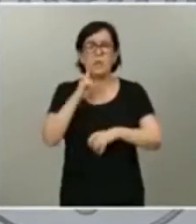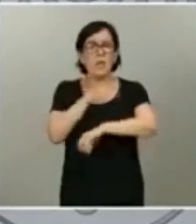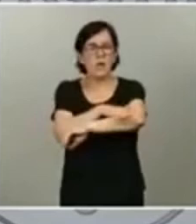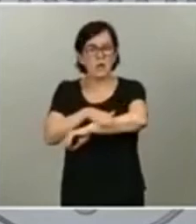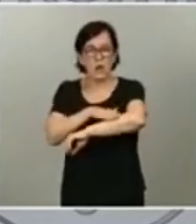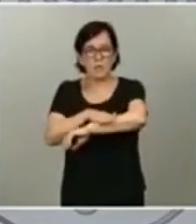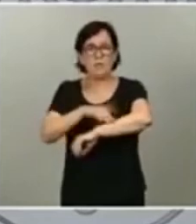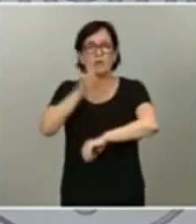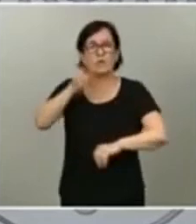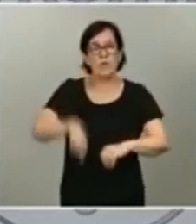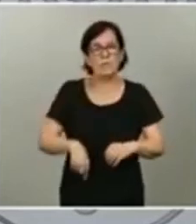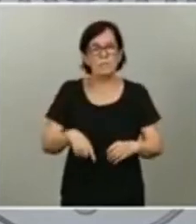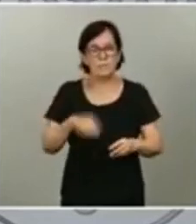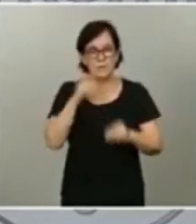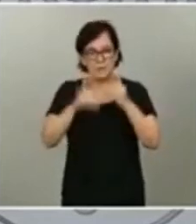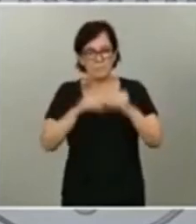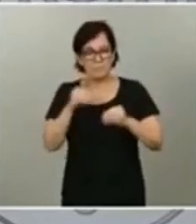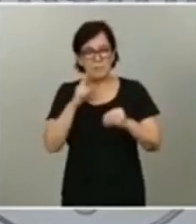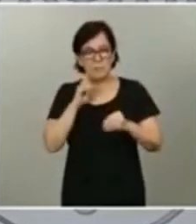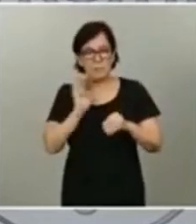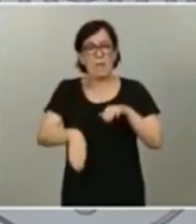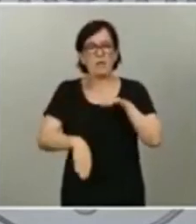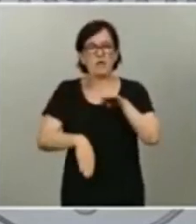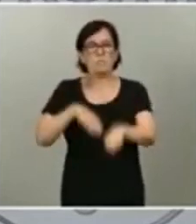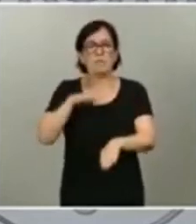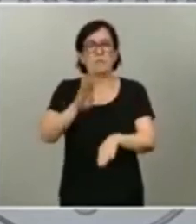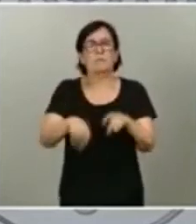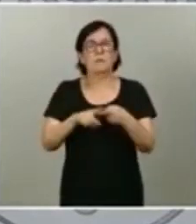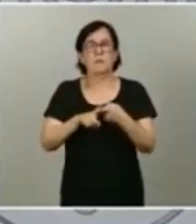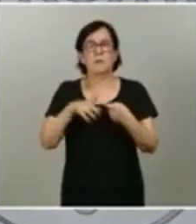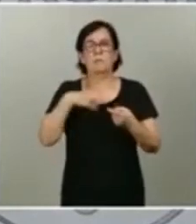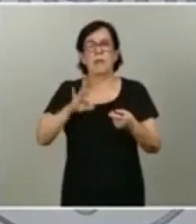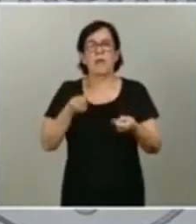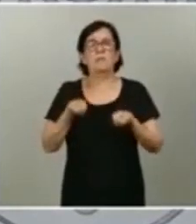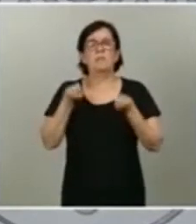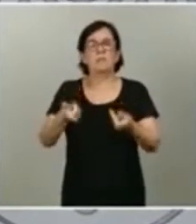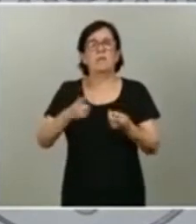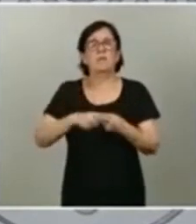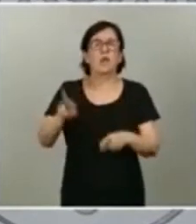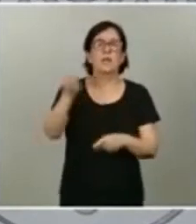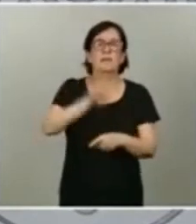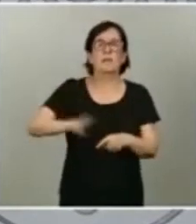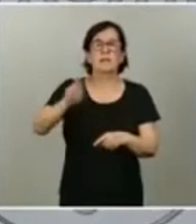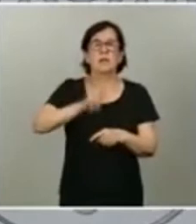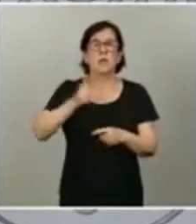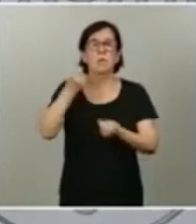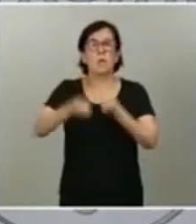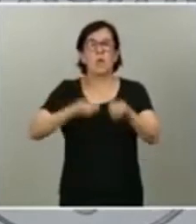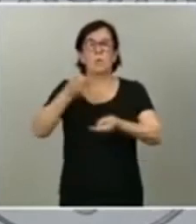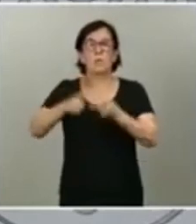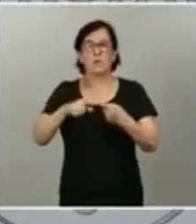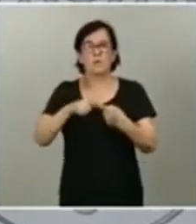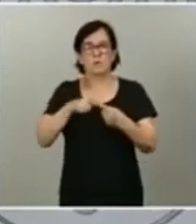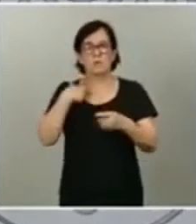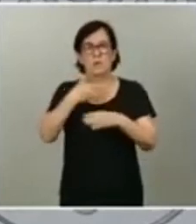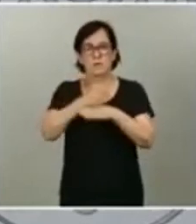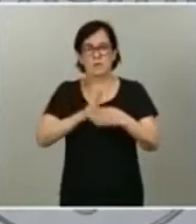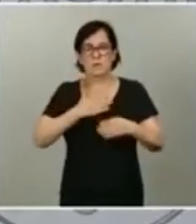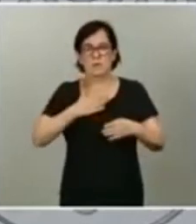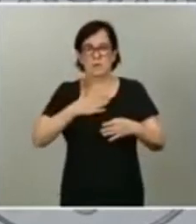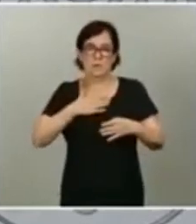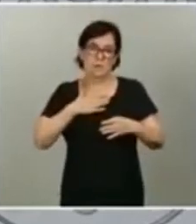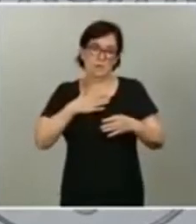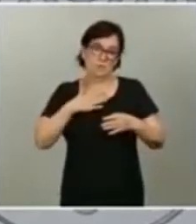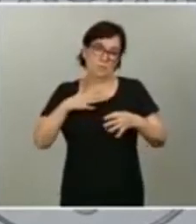ha seguido dando paso adelante para propiciar una recuperación progresiva de esta parte de nuestro tejido productivo.